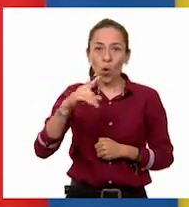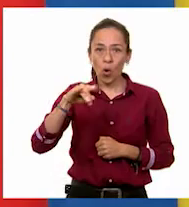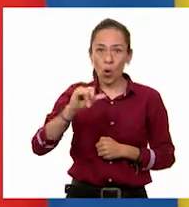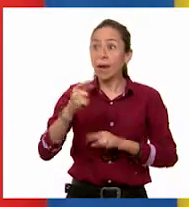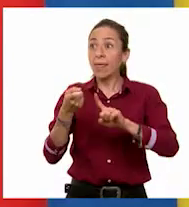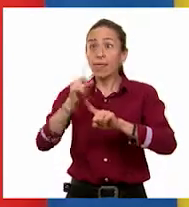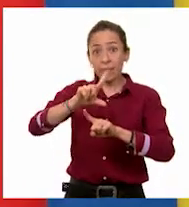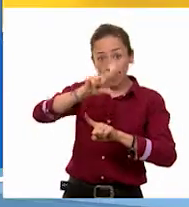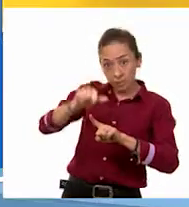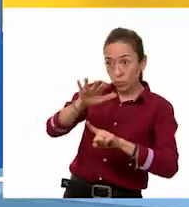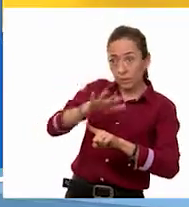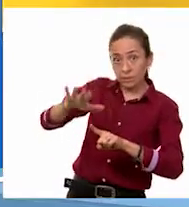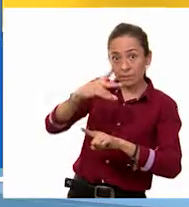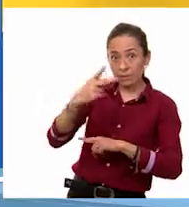a Europa.